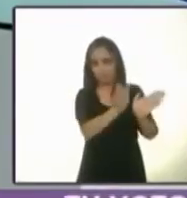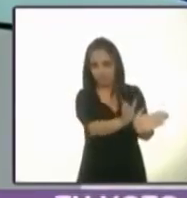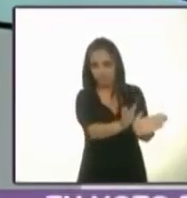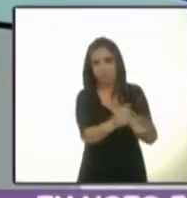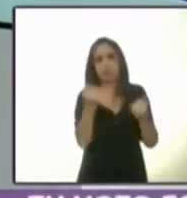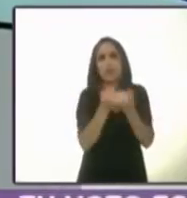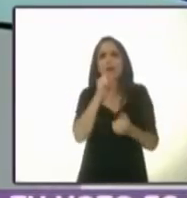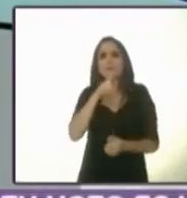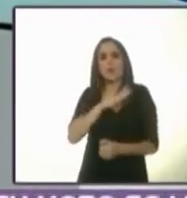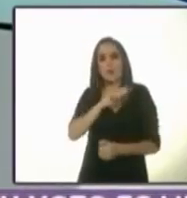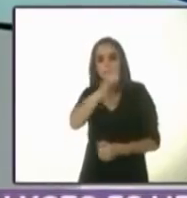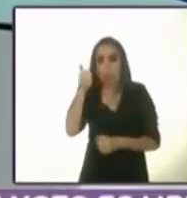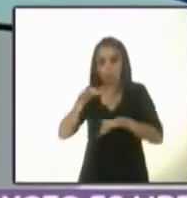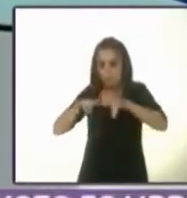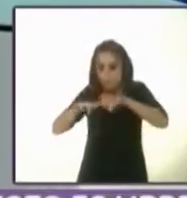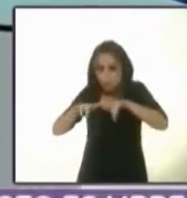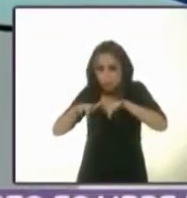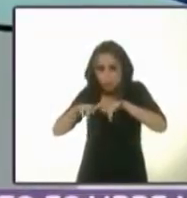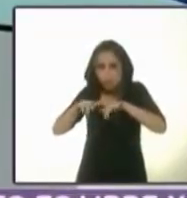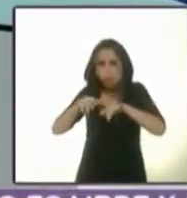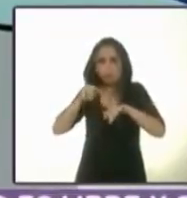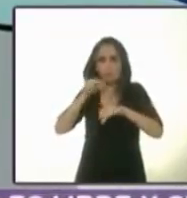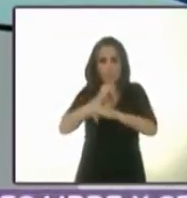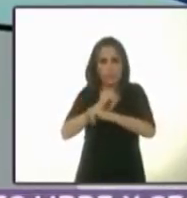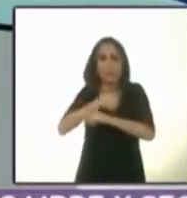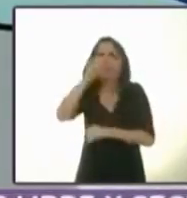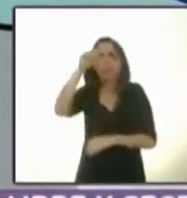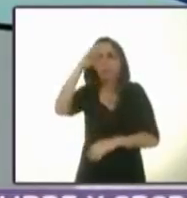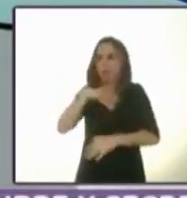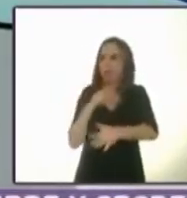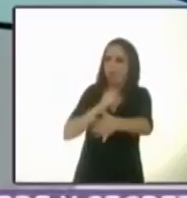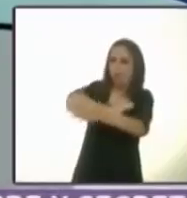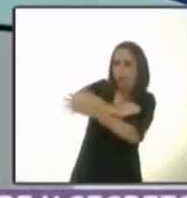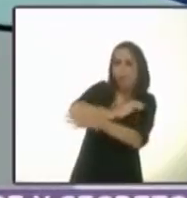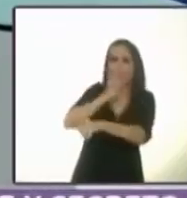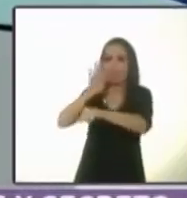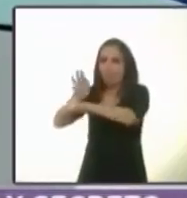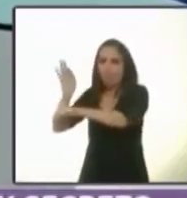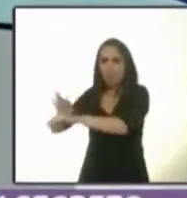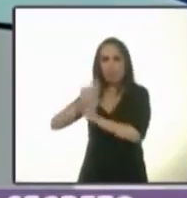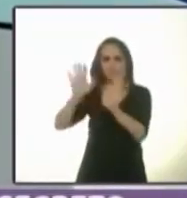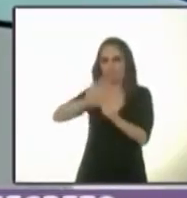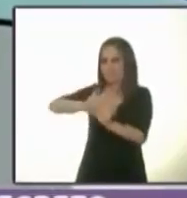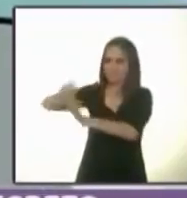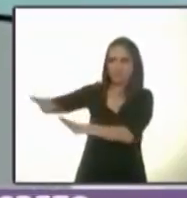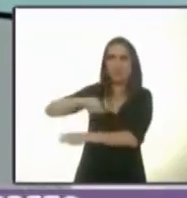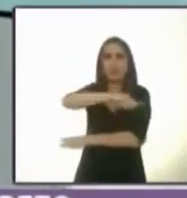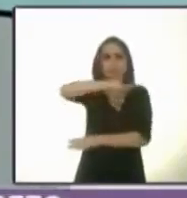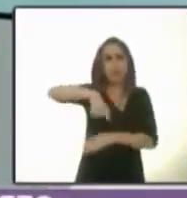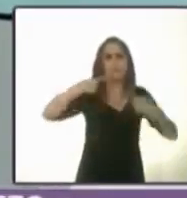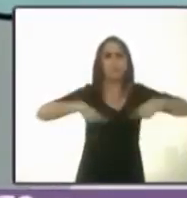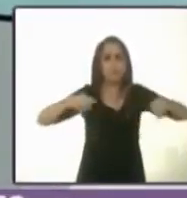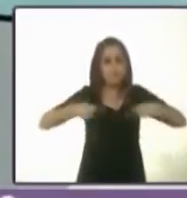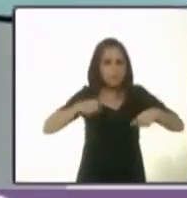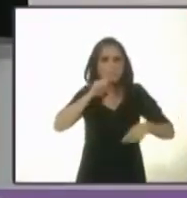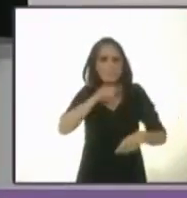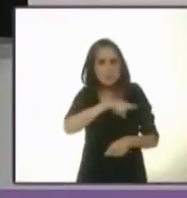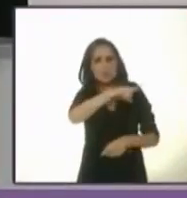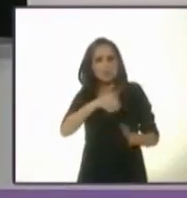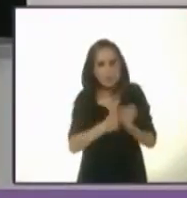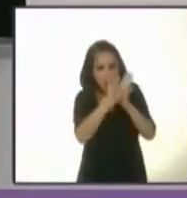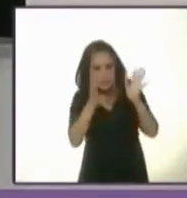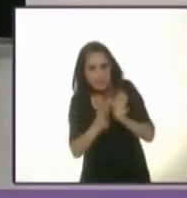plataforma ciudadana no clientelar para que la ciudadanía sea la que ocupe los cargos. Muchísimas gracias,